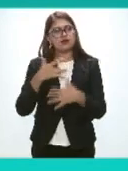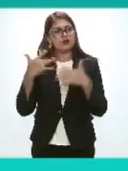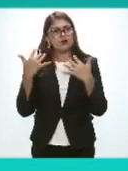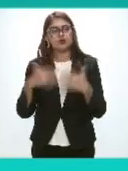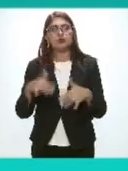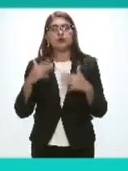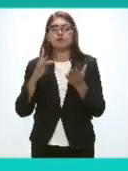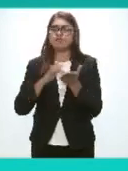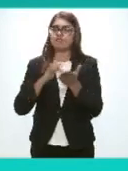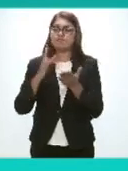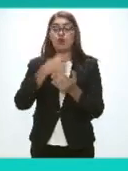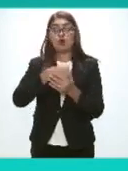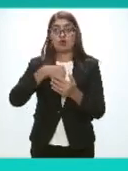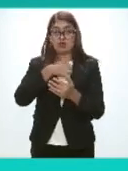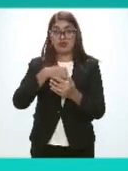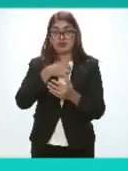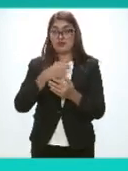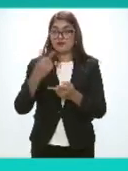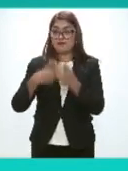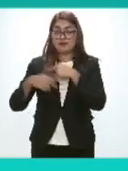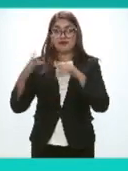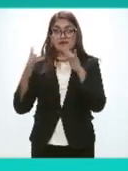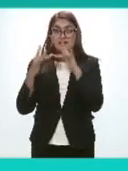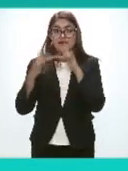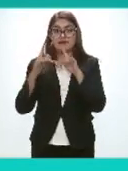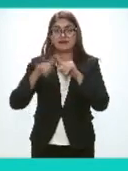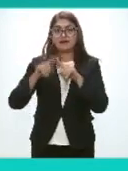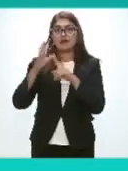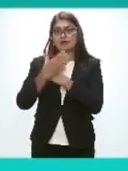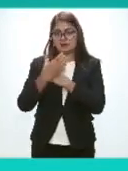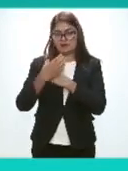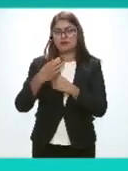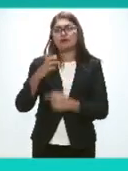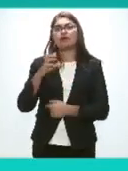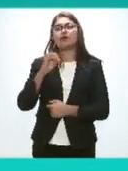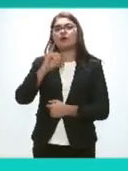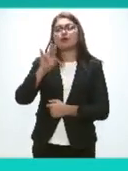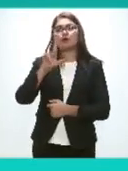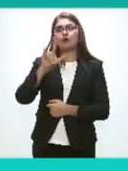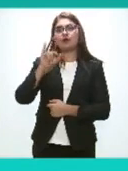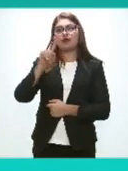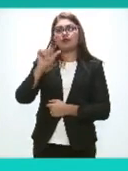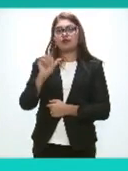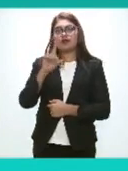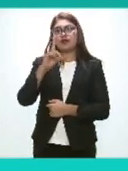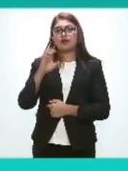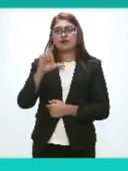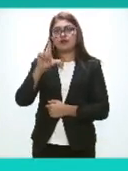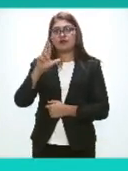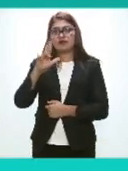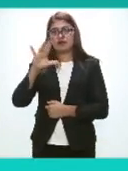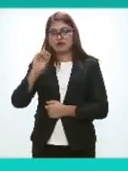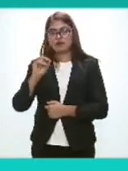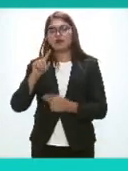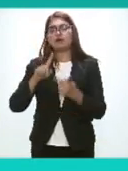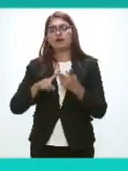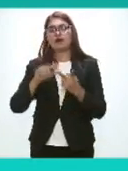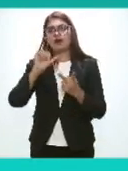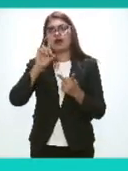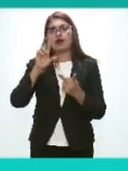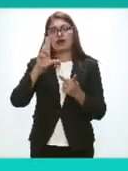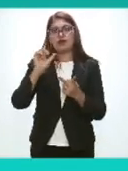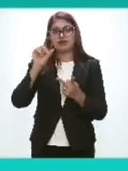presentes los comisionados Julieta del Río Venegas Adriana Alcalá Méndez